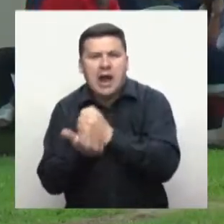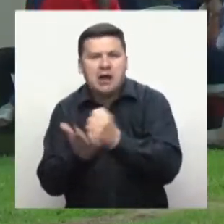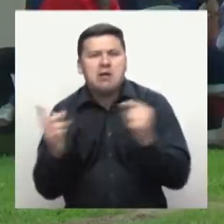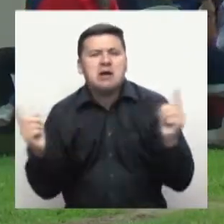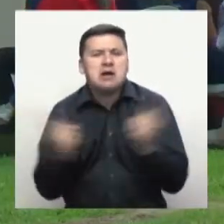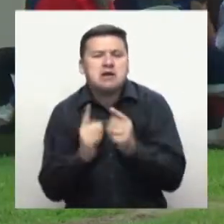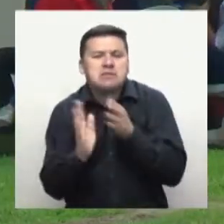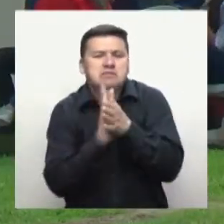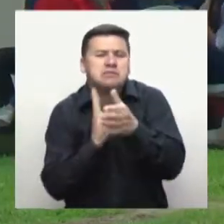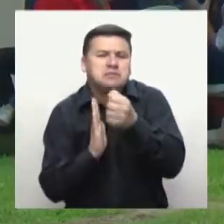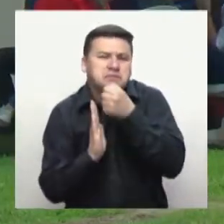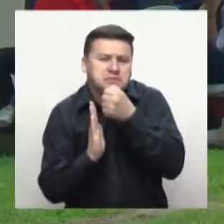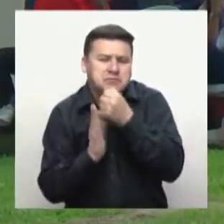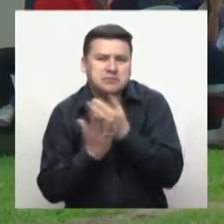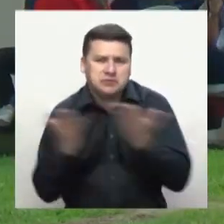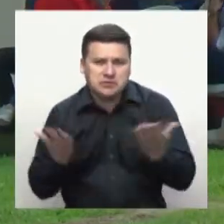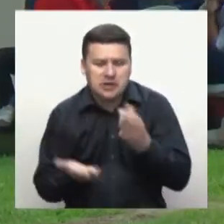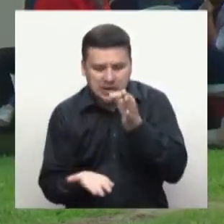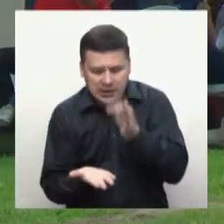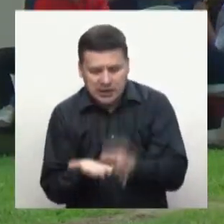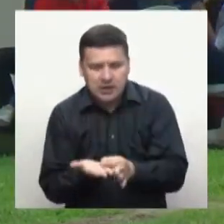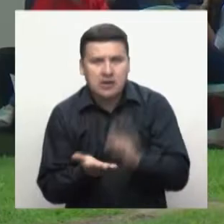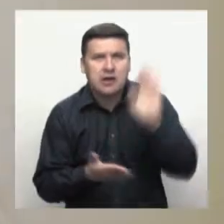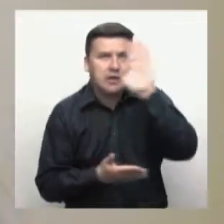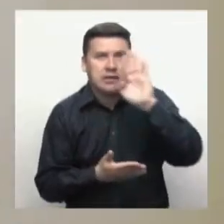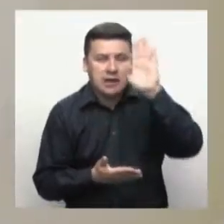que ocurrió en la capital del departamento de Caldas.